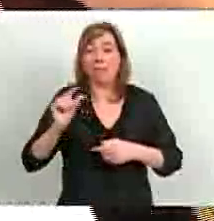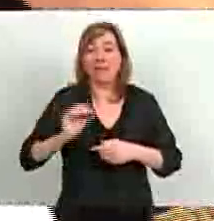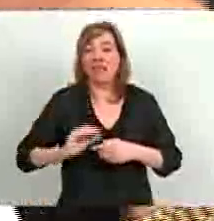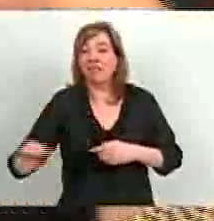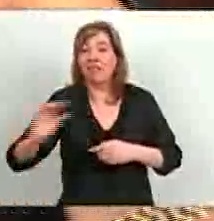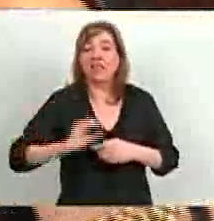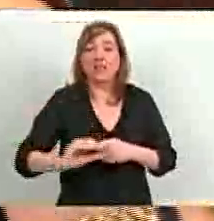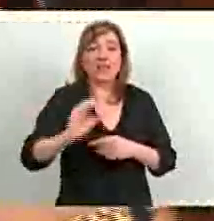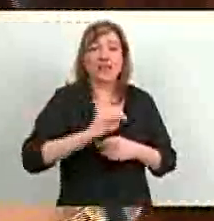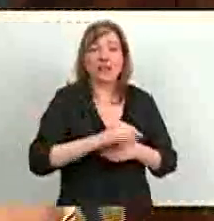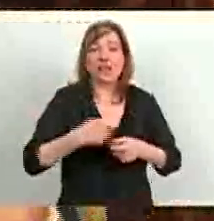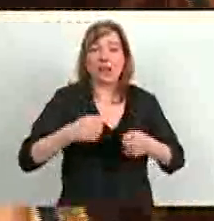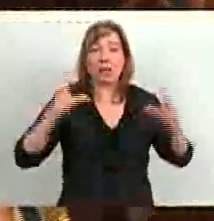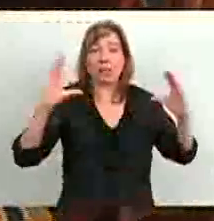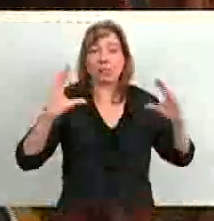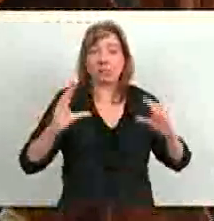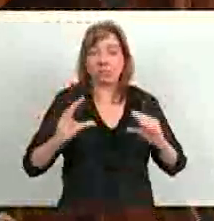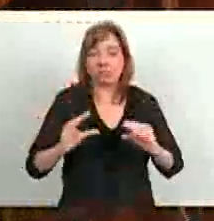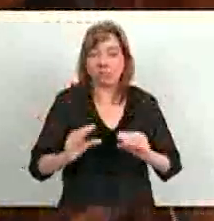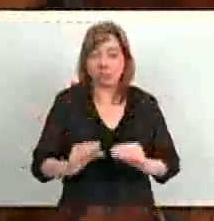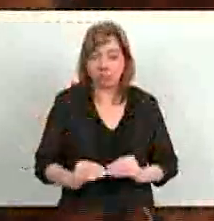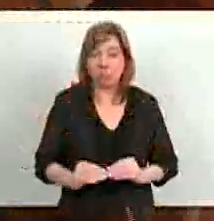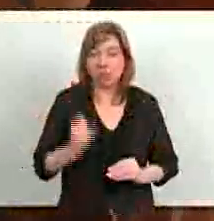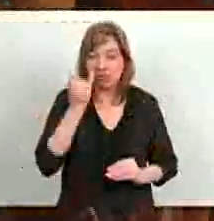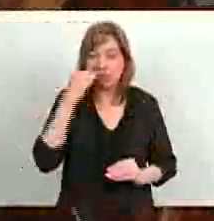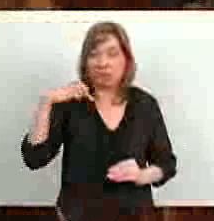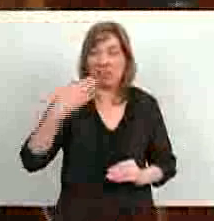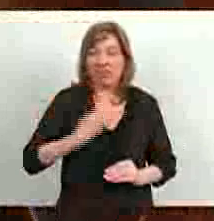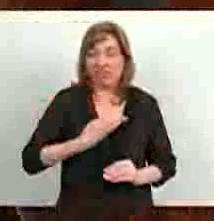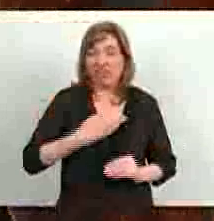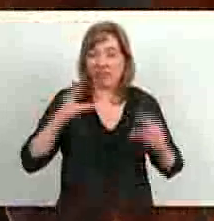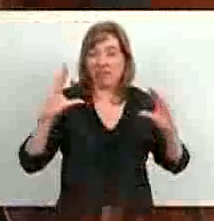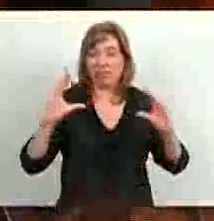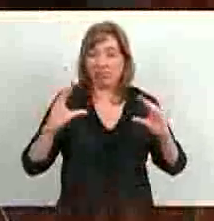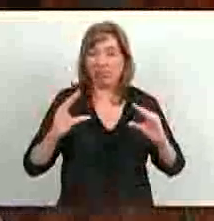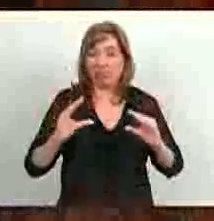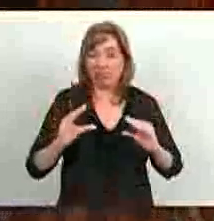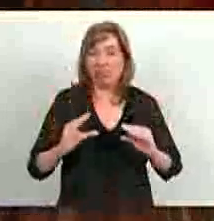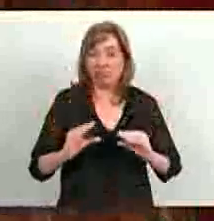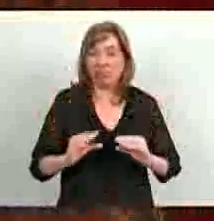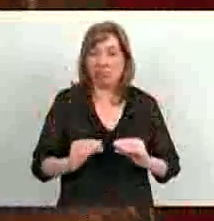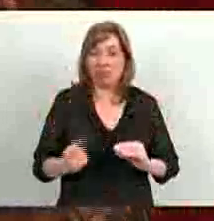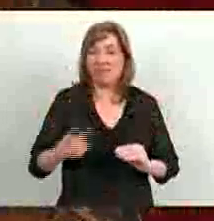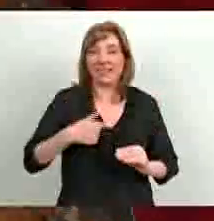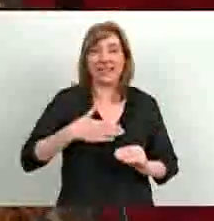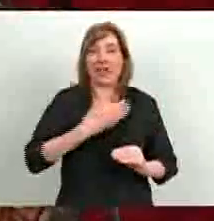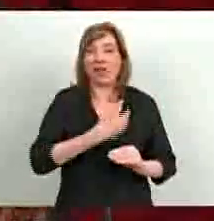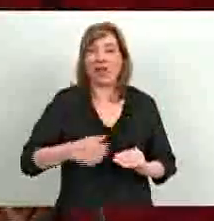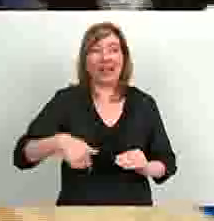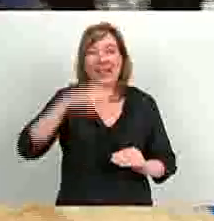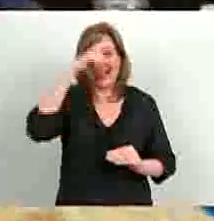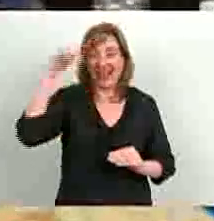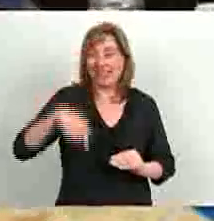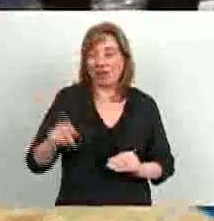contratistas y de los partidos políticos de turno. Fue cayendo totalmente su producción. Yo